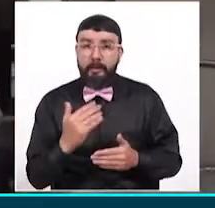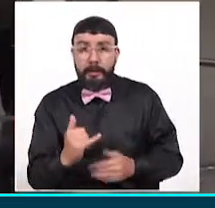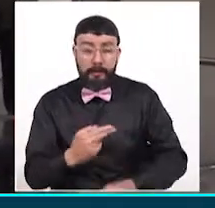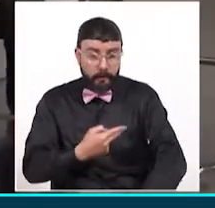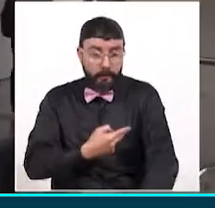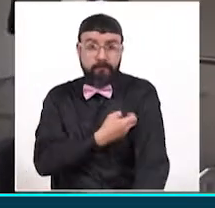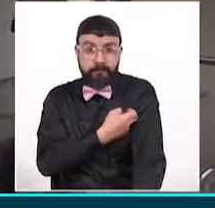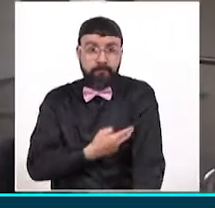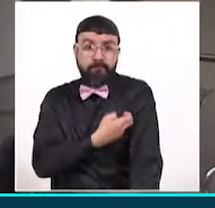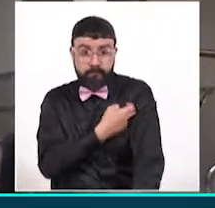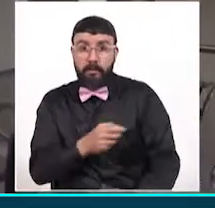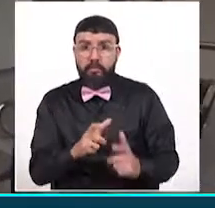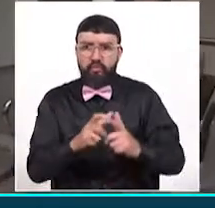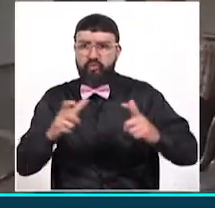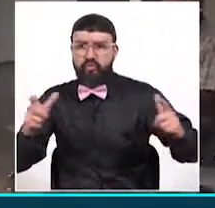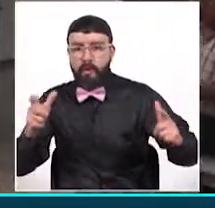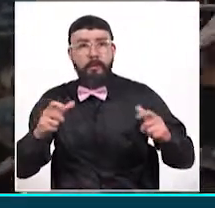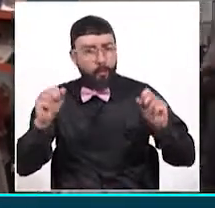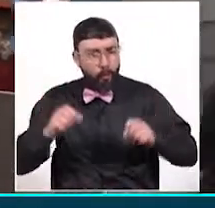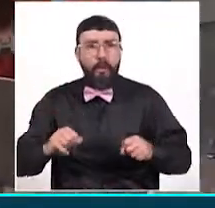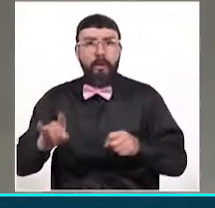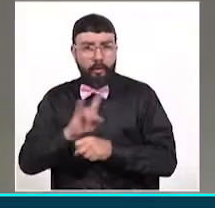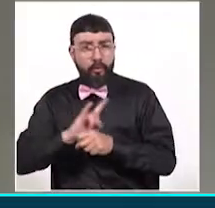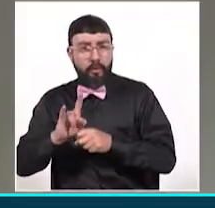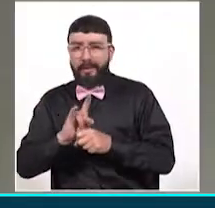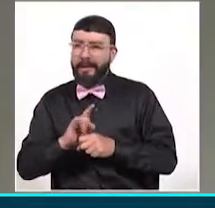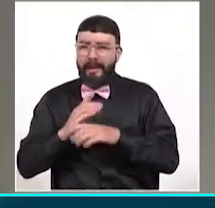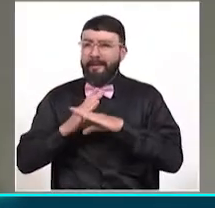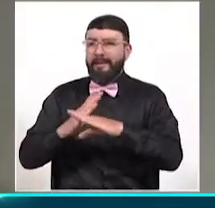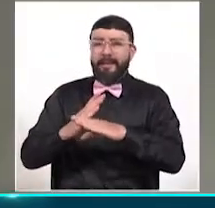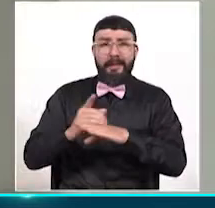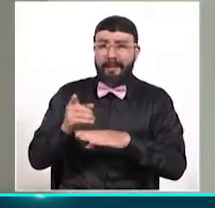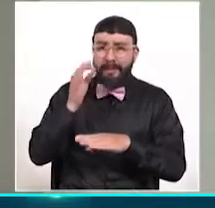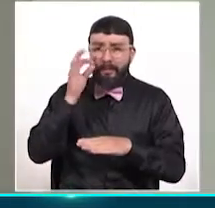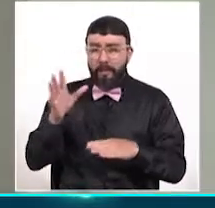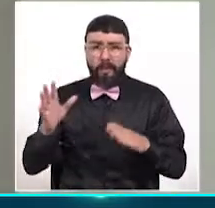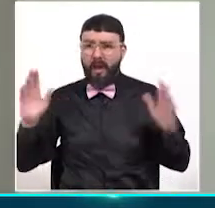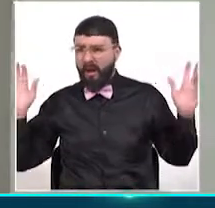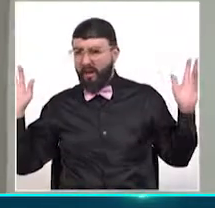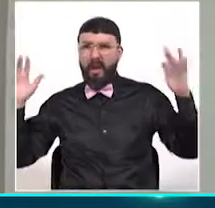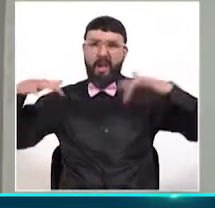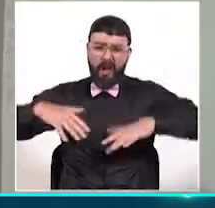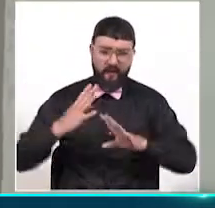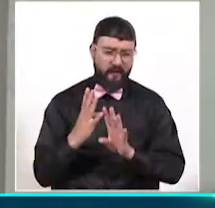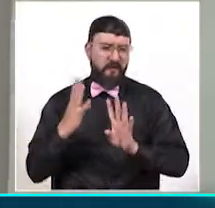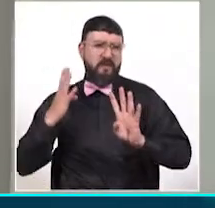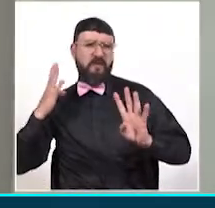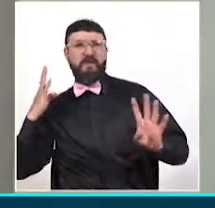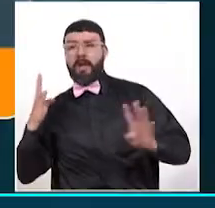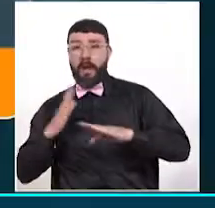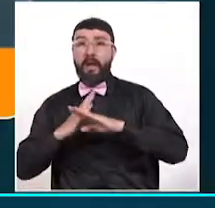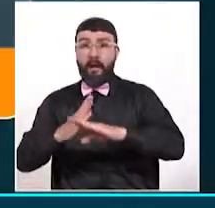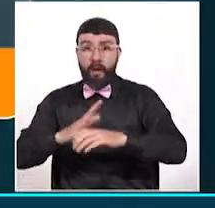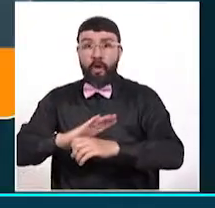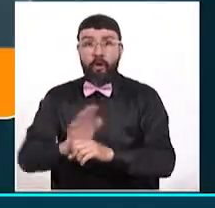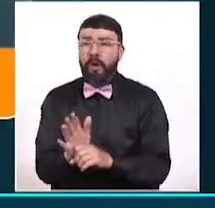vacunación, se pueda utilizar para evitar aglomeraciones, filas y contagios,